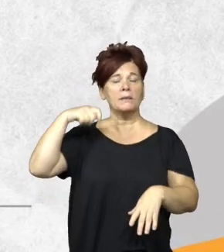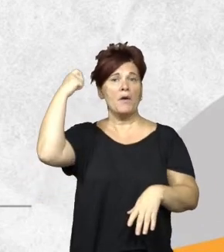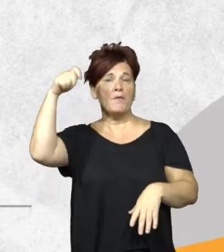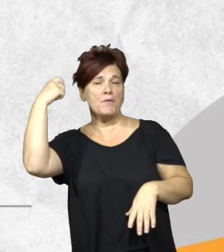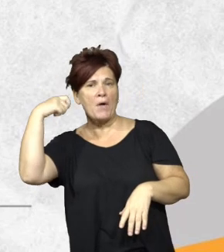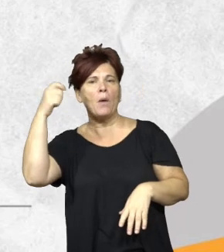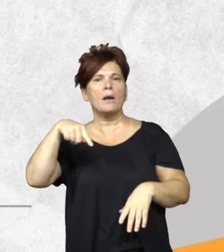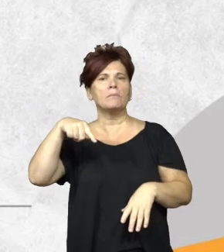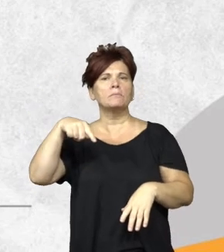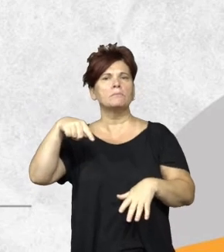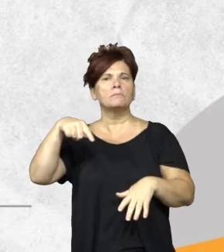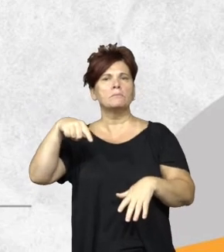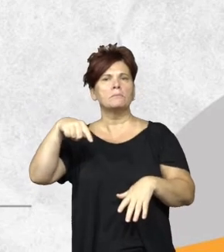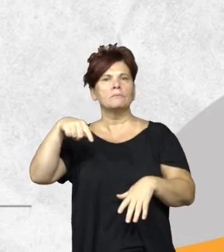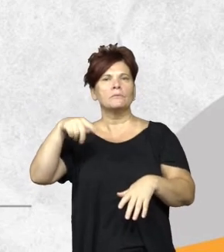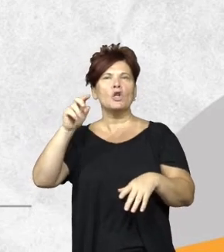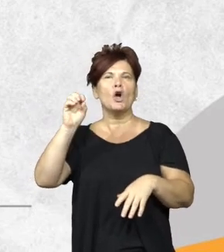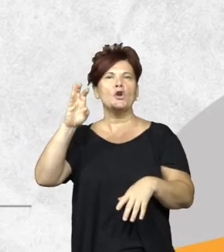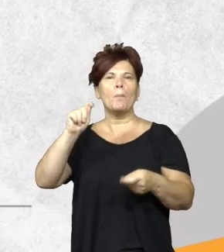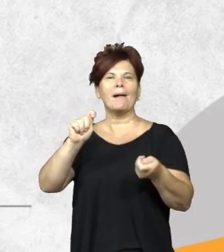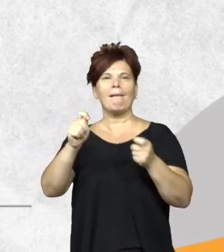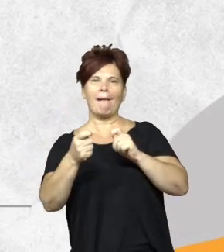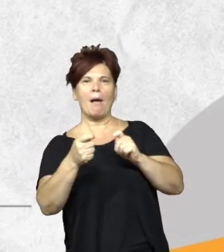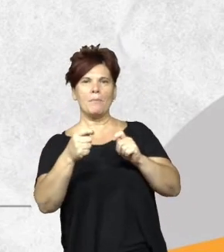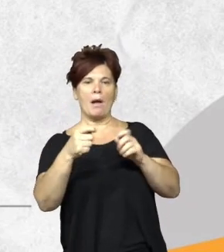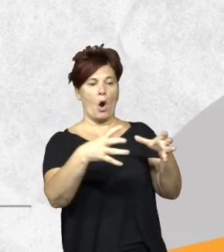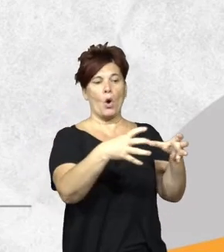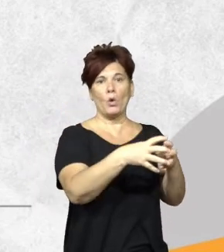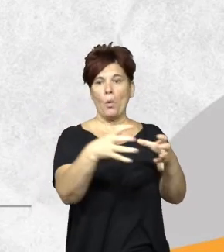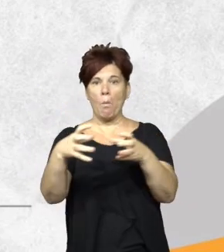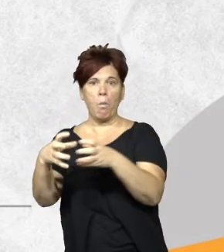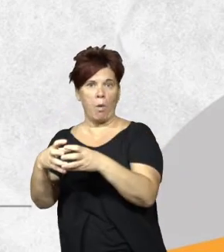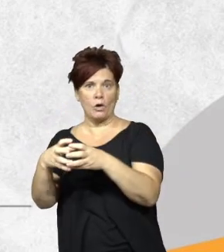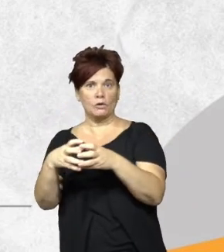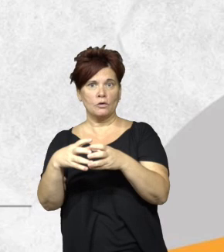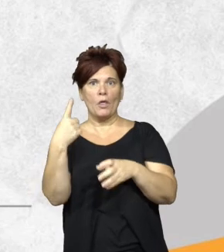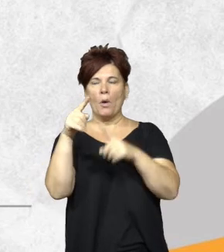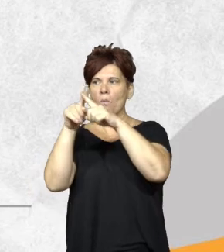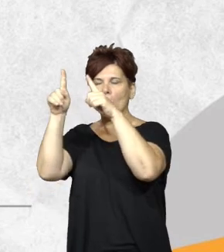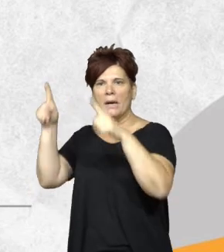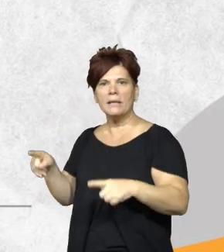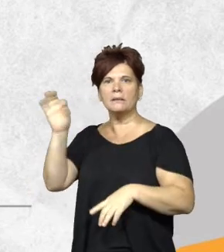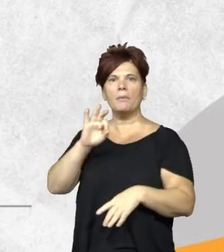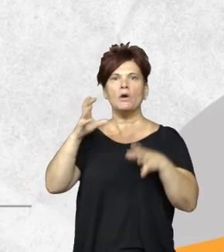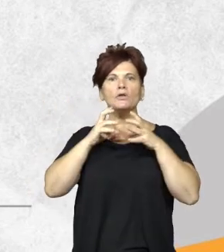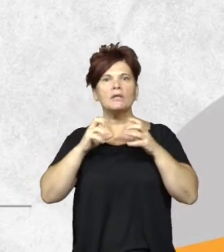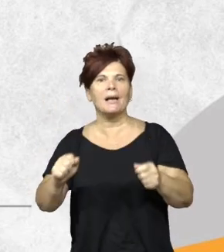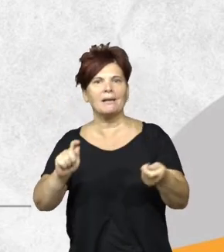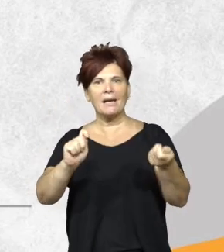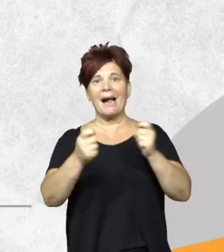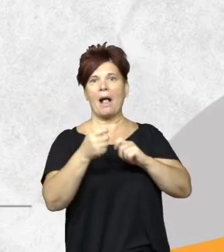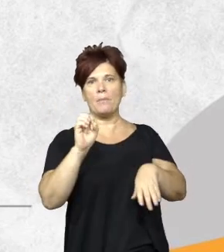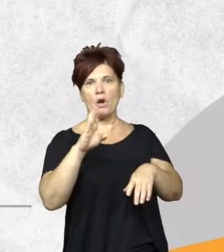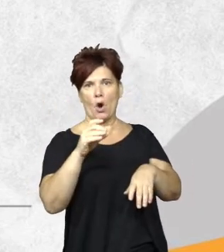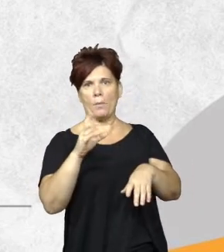lleva a cabo el cambio de denominación los grupos o los equipos de un ministerio de una secretaría de un área pasaran a